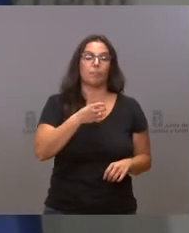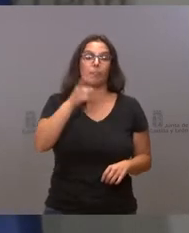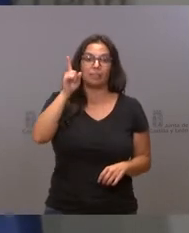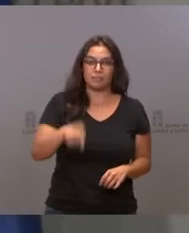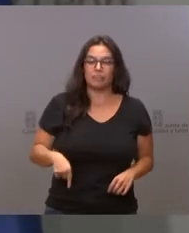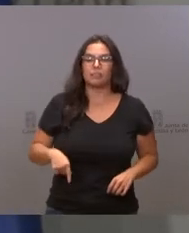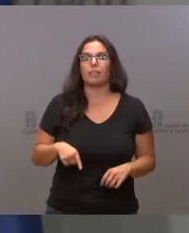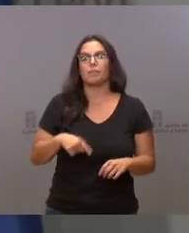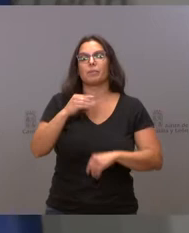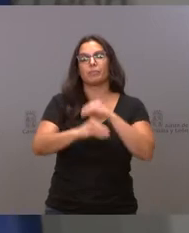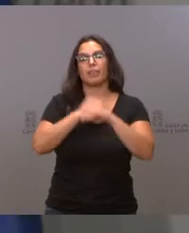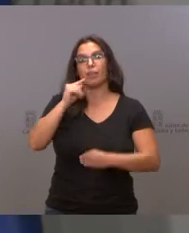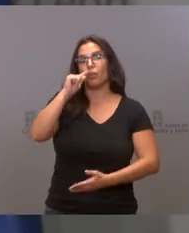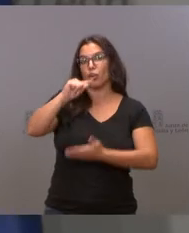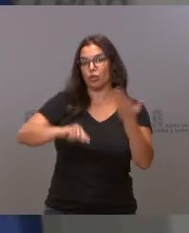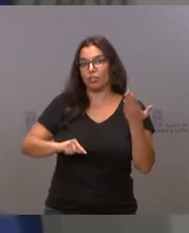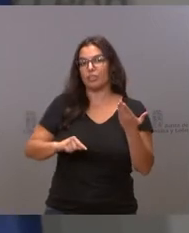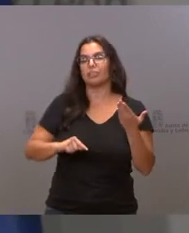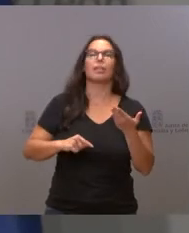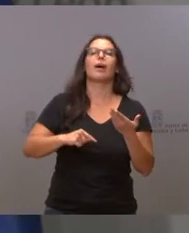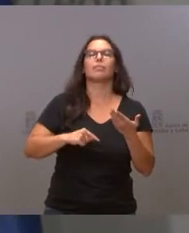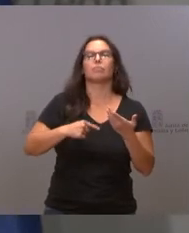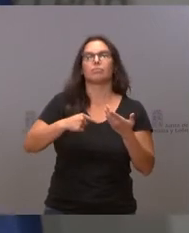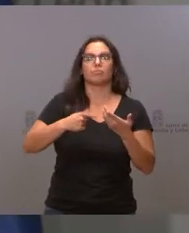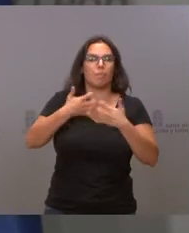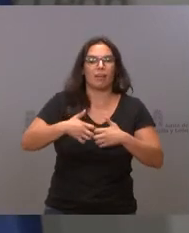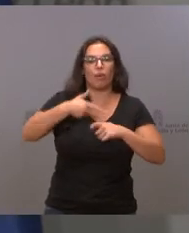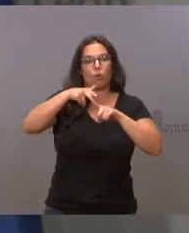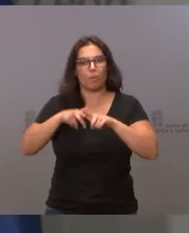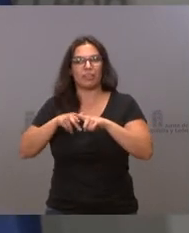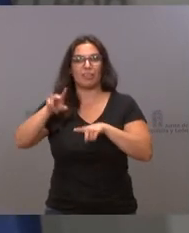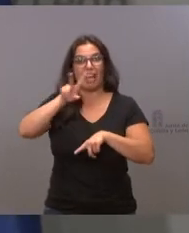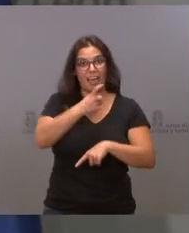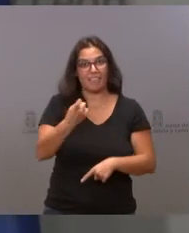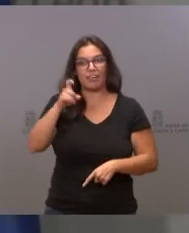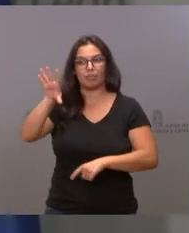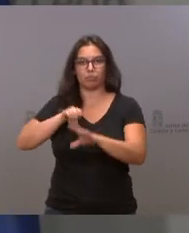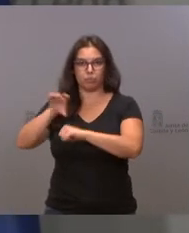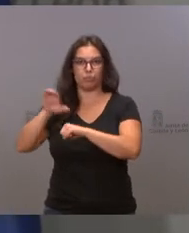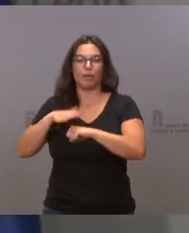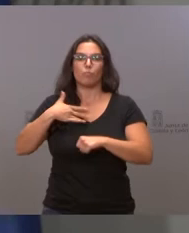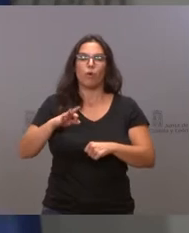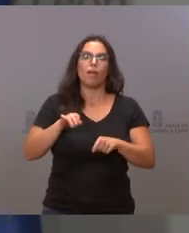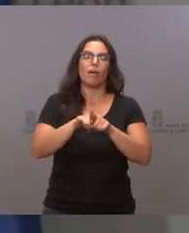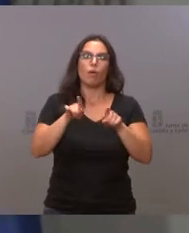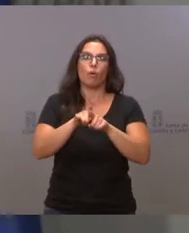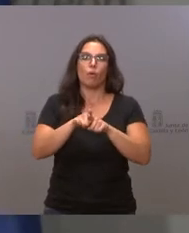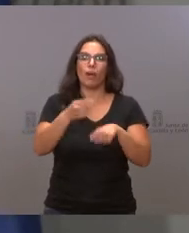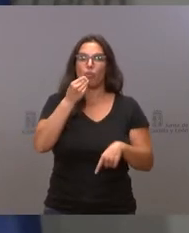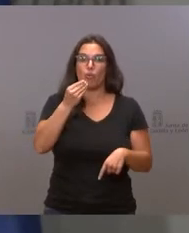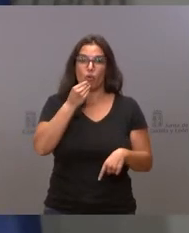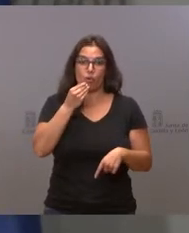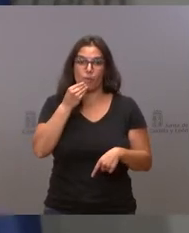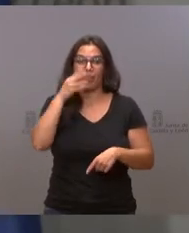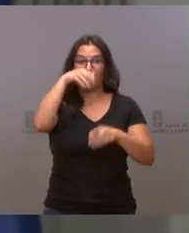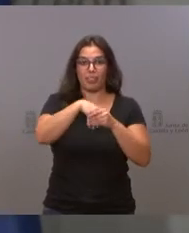a proceder a la contratación también de equipamiento necesario para llevar a cabo los procesos de re-termalización y distribución de las comidas en